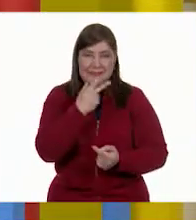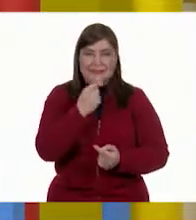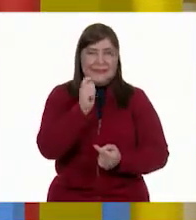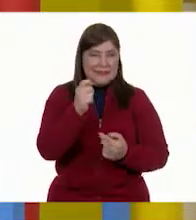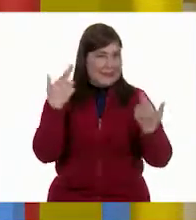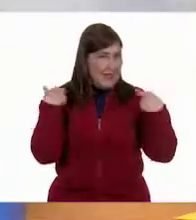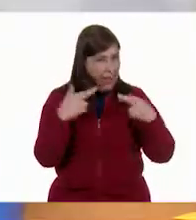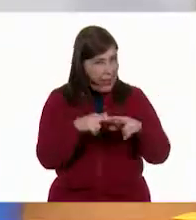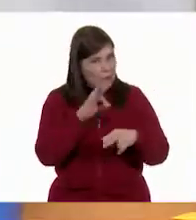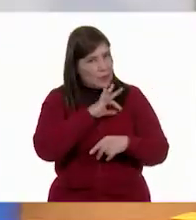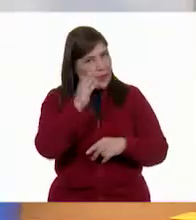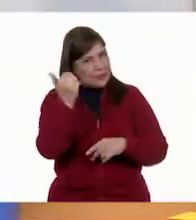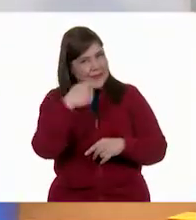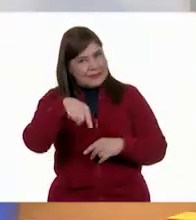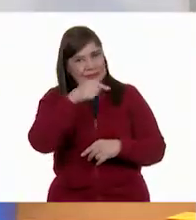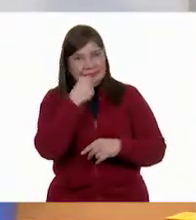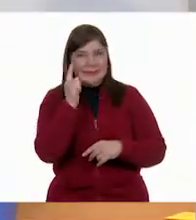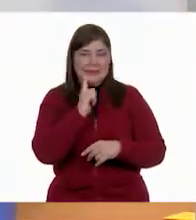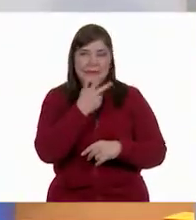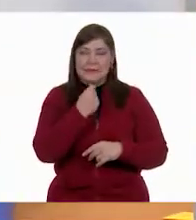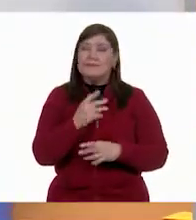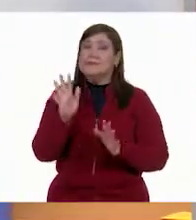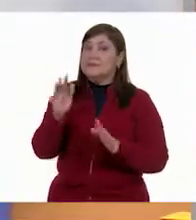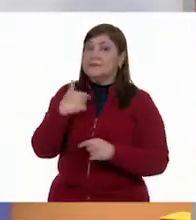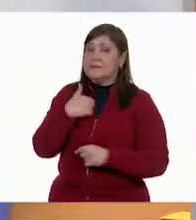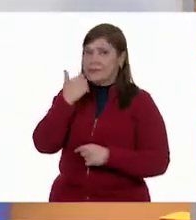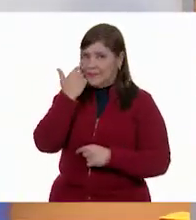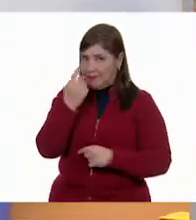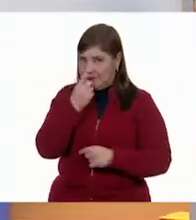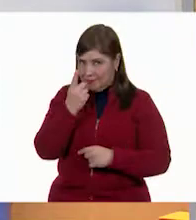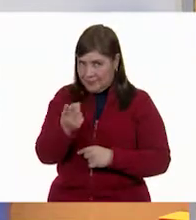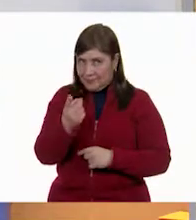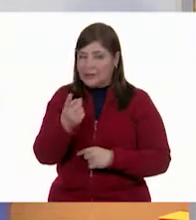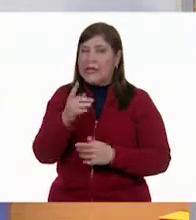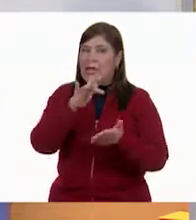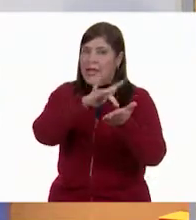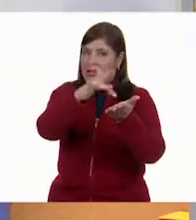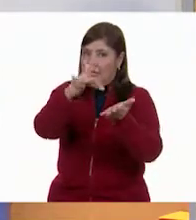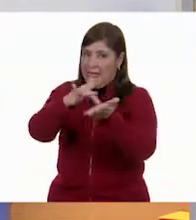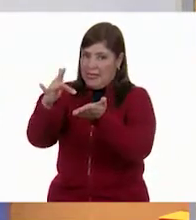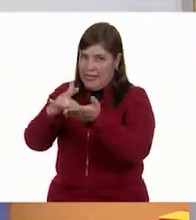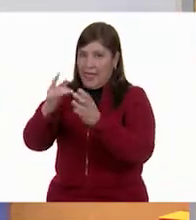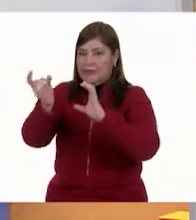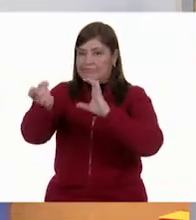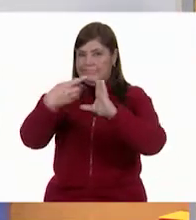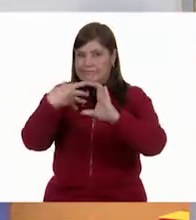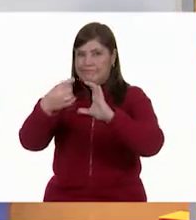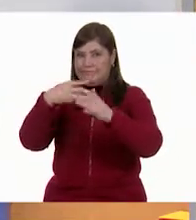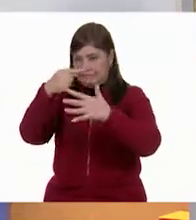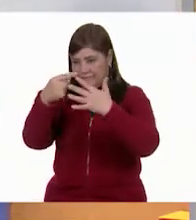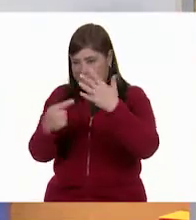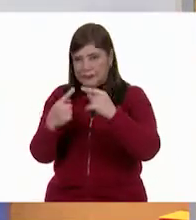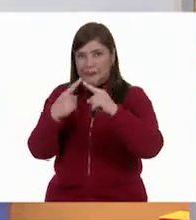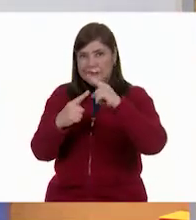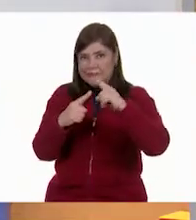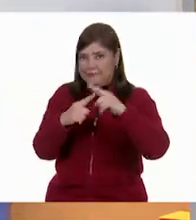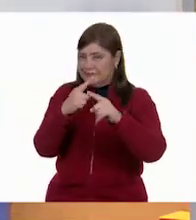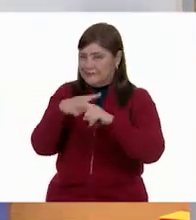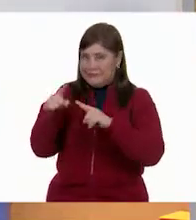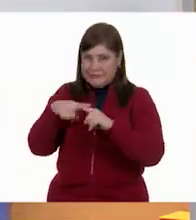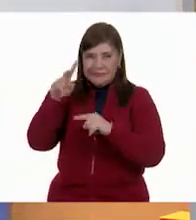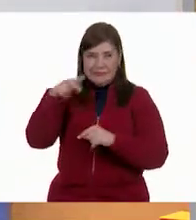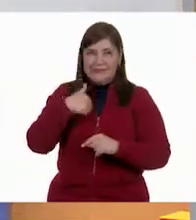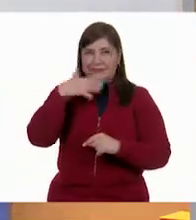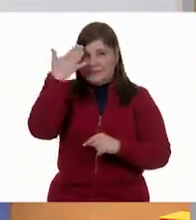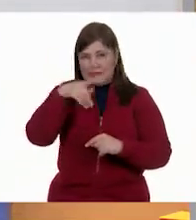Lalo, ¿quieres despedirte de las niñas y los niños? Solamente seguir nuevamente agradeciendo todos los trabajos que nos han hecho enviar. Yo sé que están trabajando muy, muy